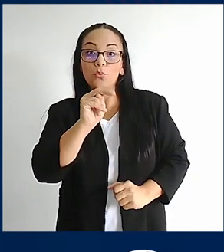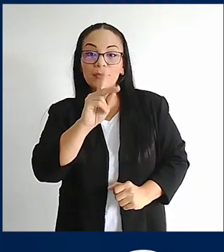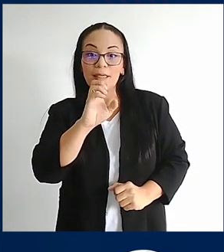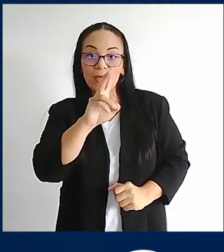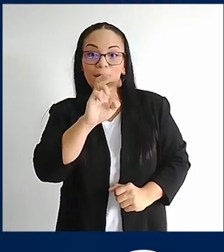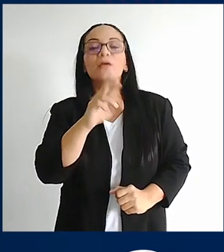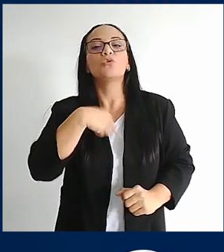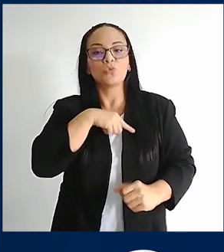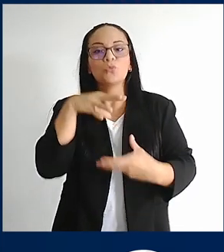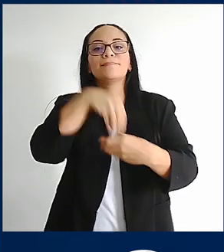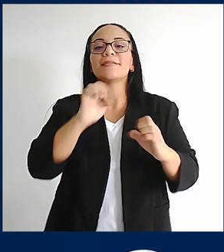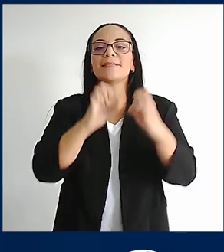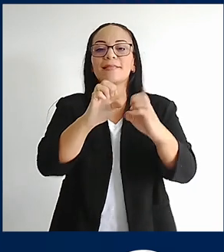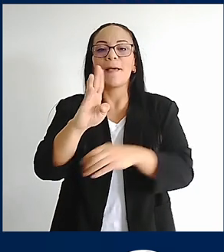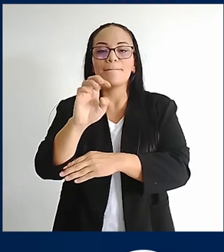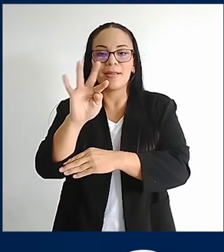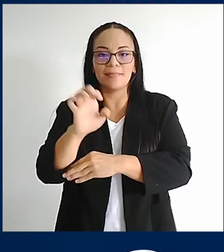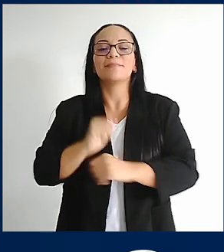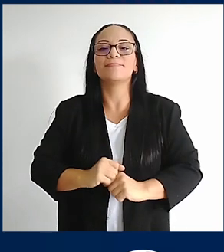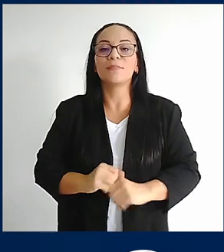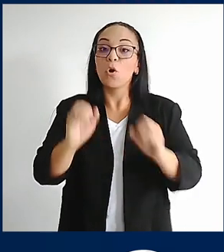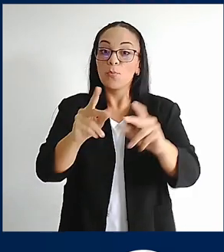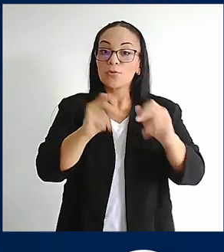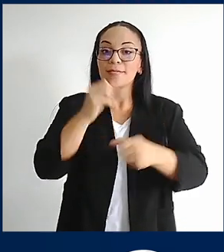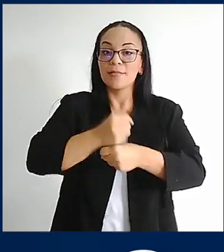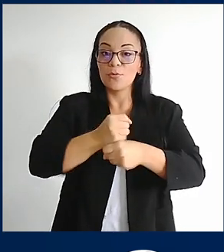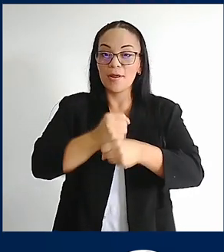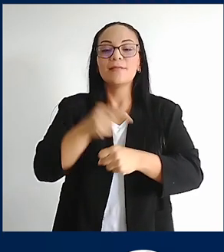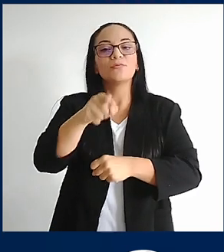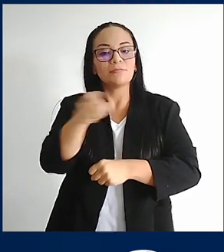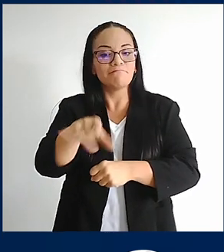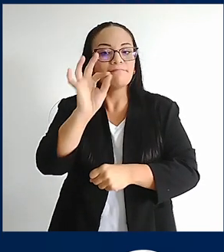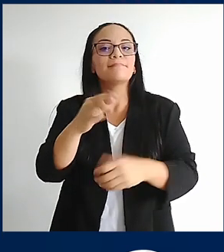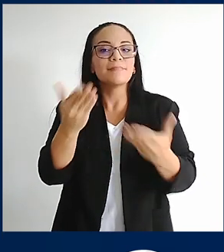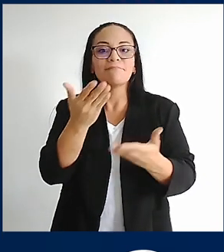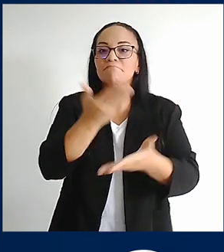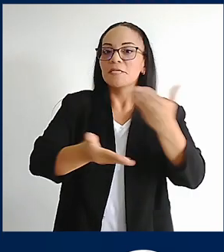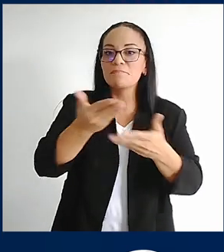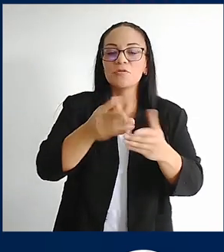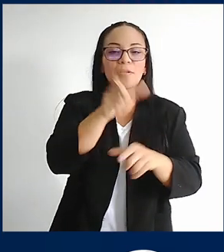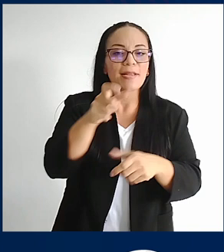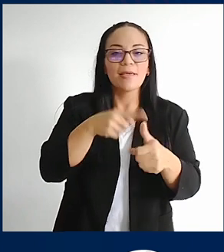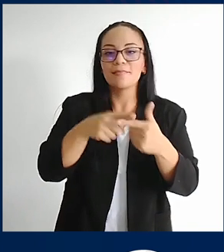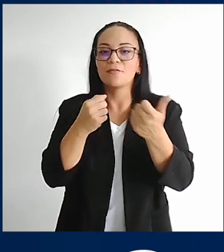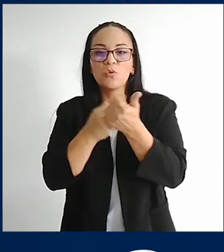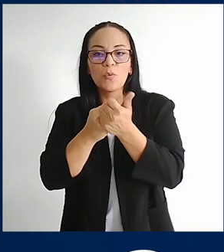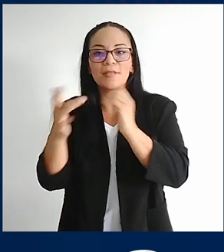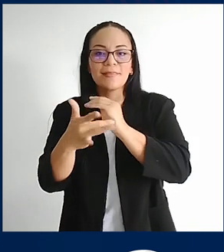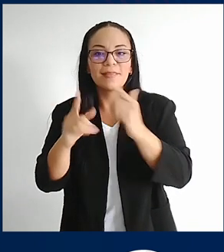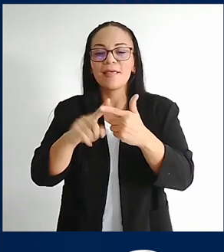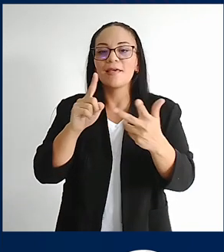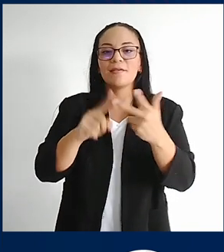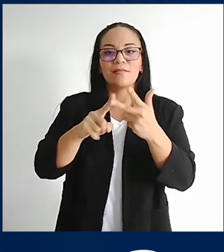parte de la estrategia BRETE. Dentro de las oportunidades laborales, puedes encontrar servicio al cliente, soporte técnico y experiencia en